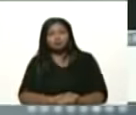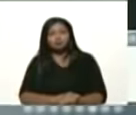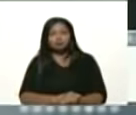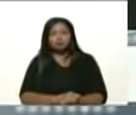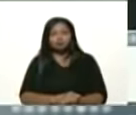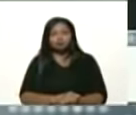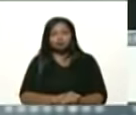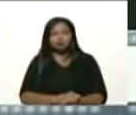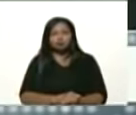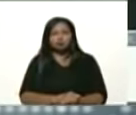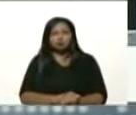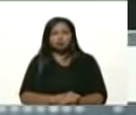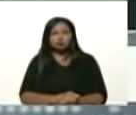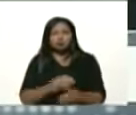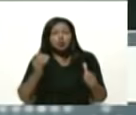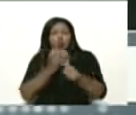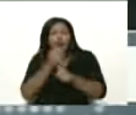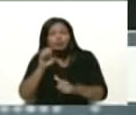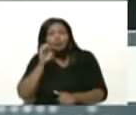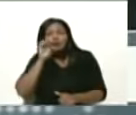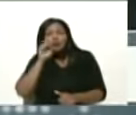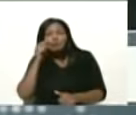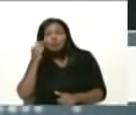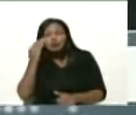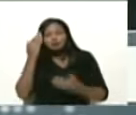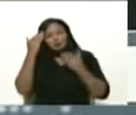Si consiguen a Evo por ahí me lo saludan,